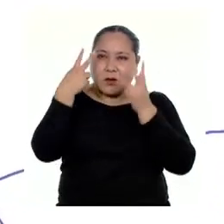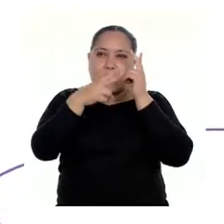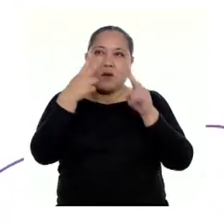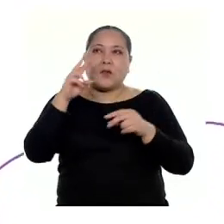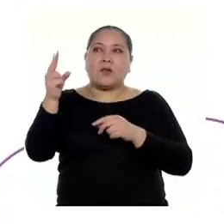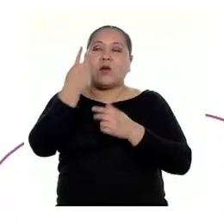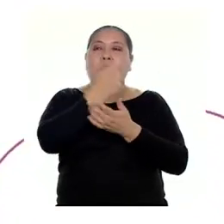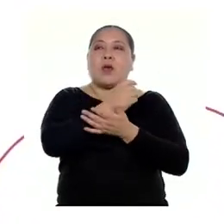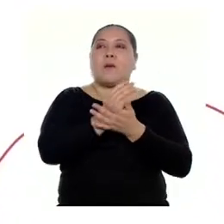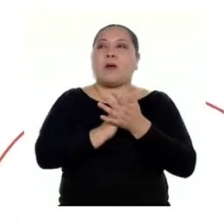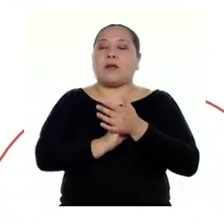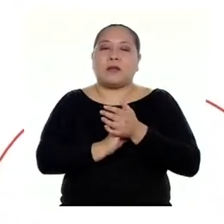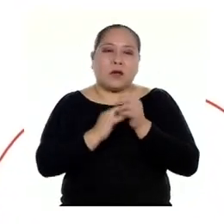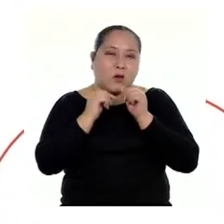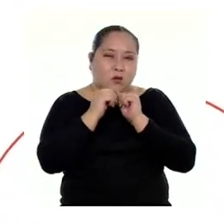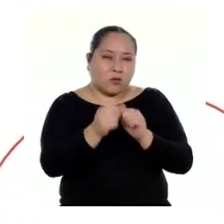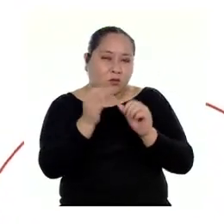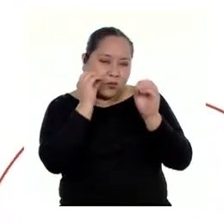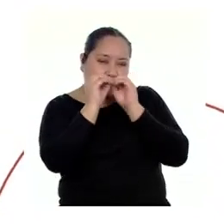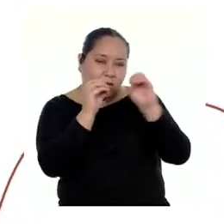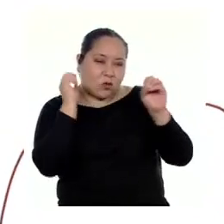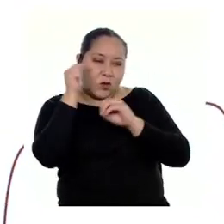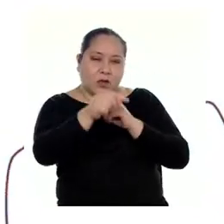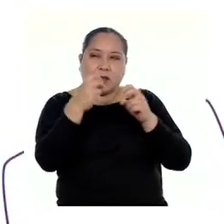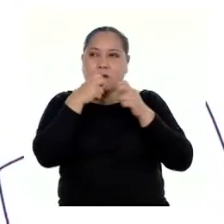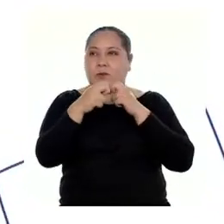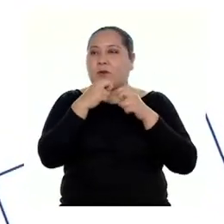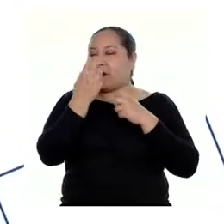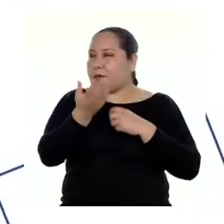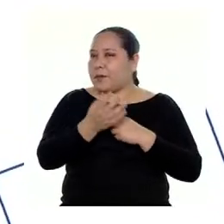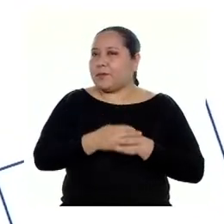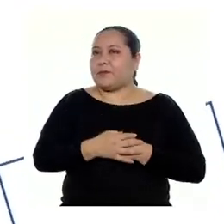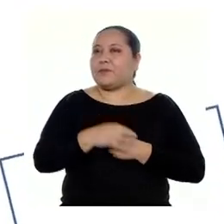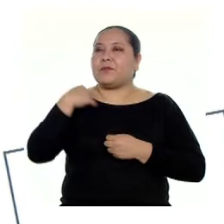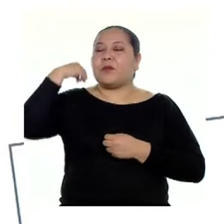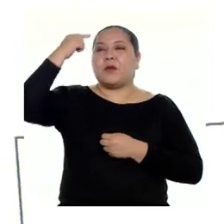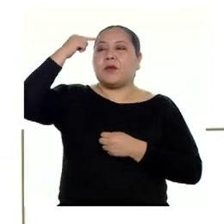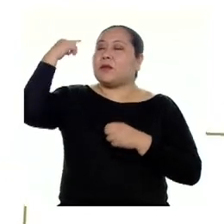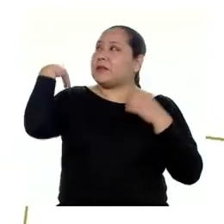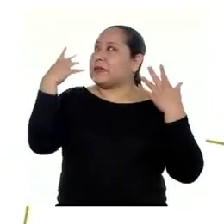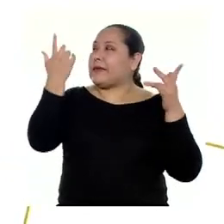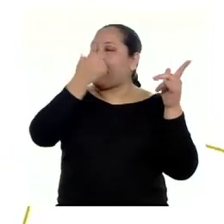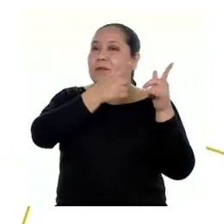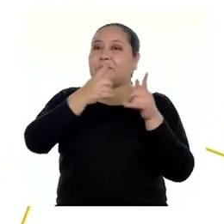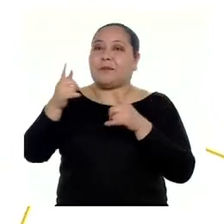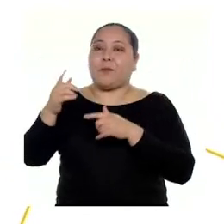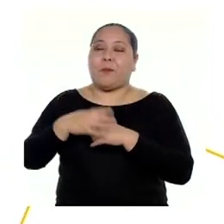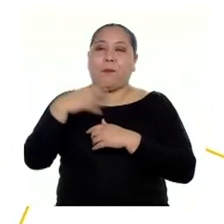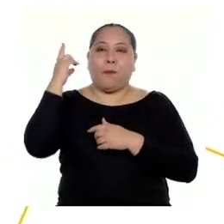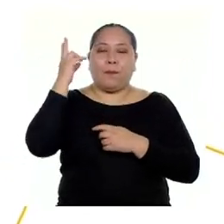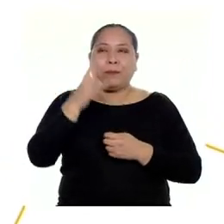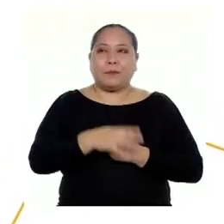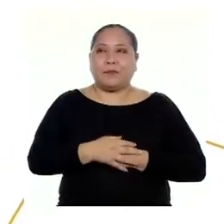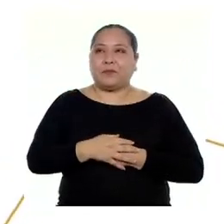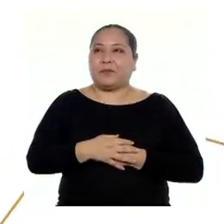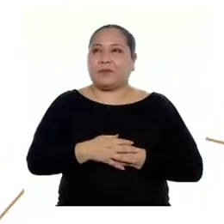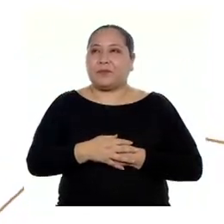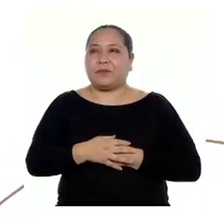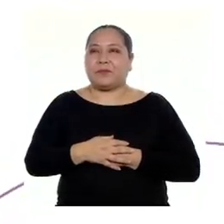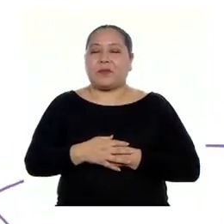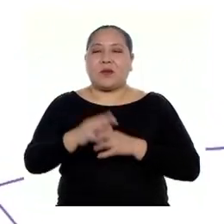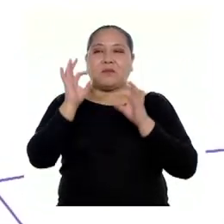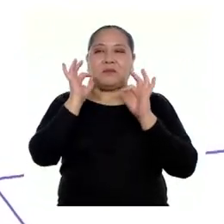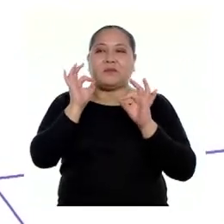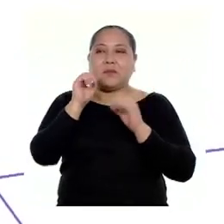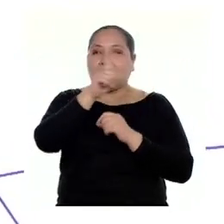método que se pudo seguir para solucionar este problema? Creo que estamos listas y listos, profesora. Excelente.